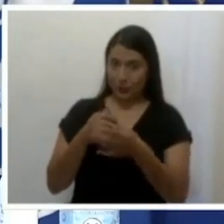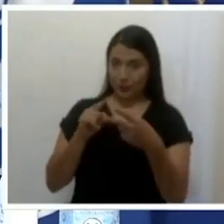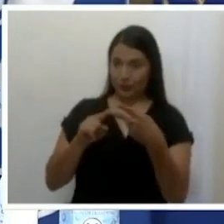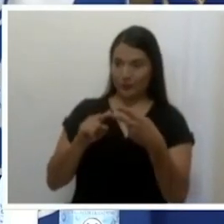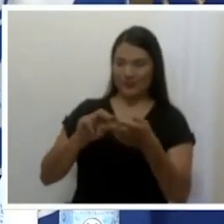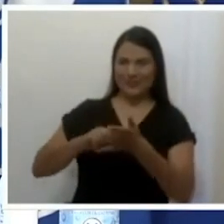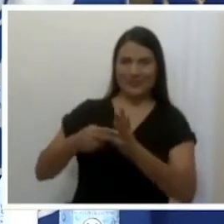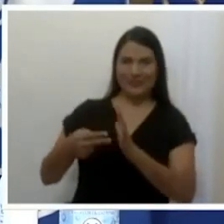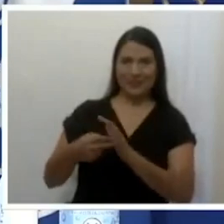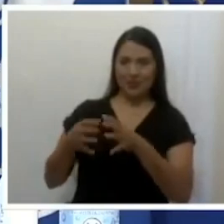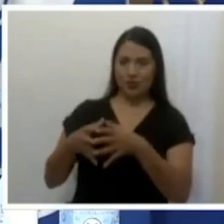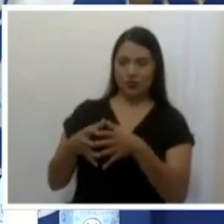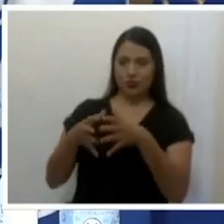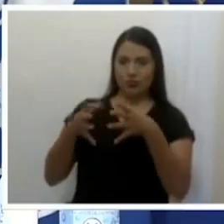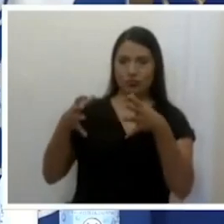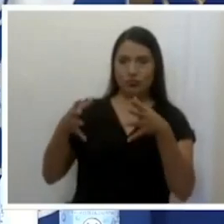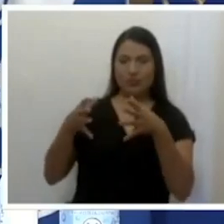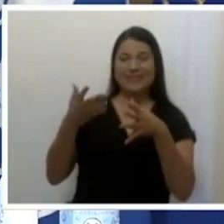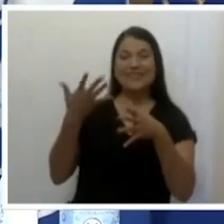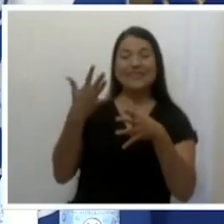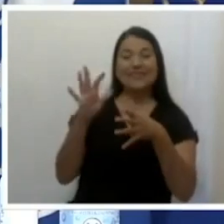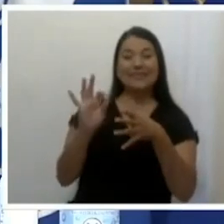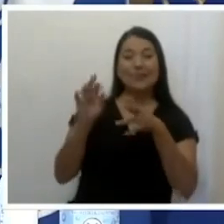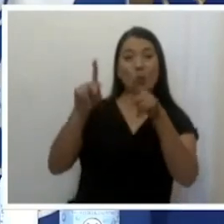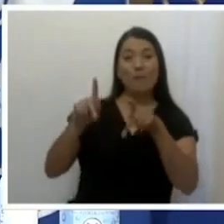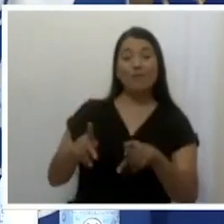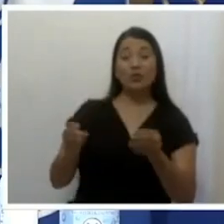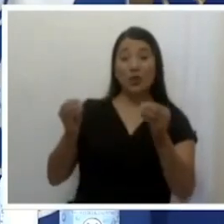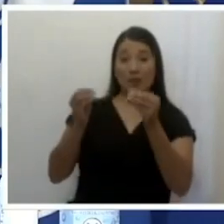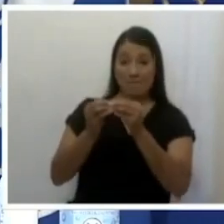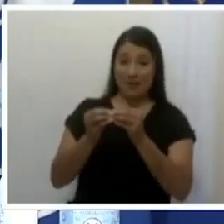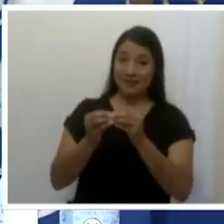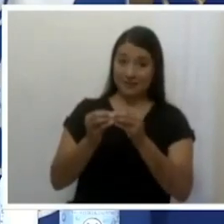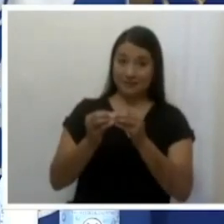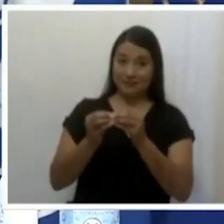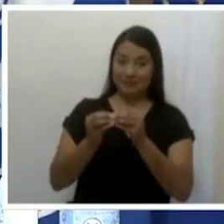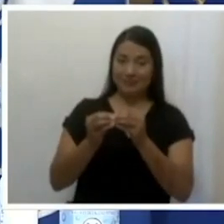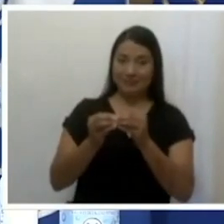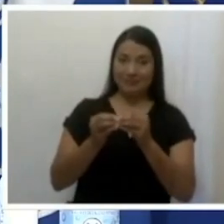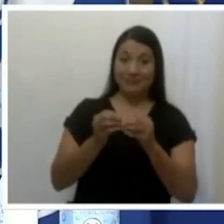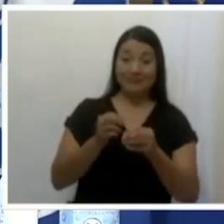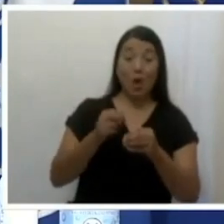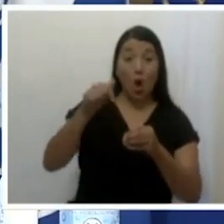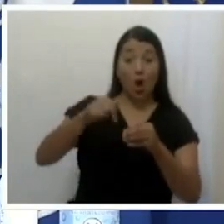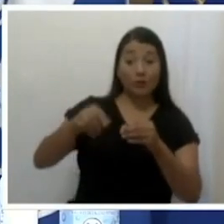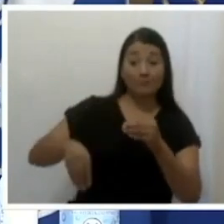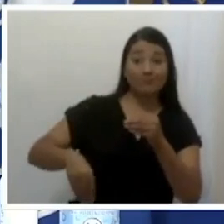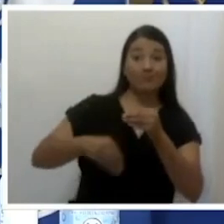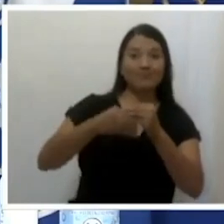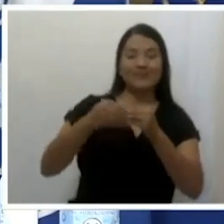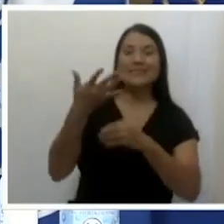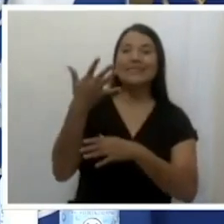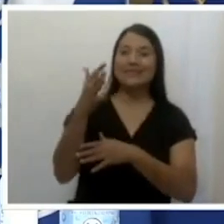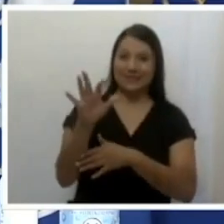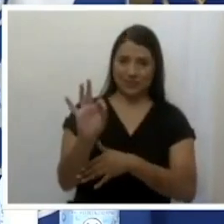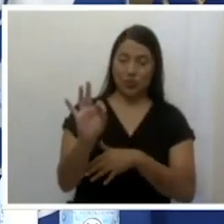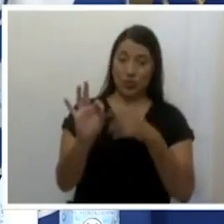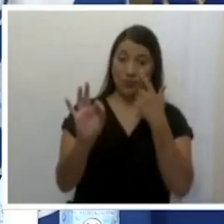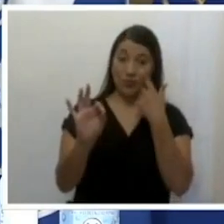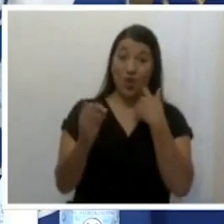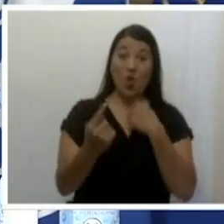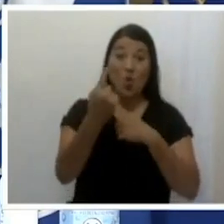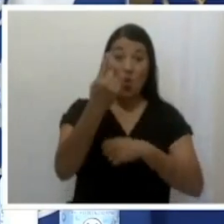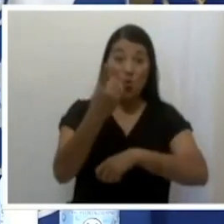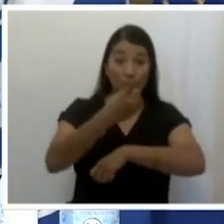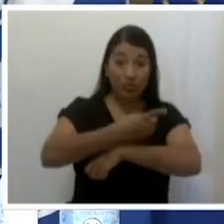incremento de 19 entre ayer y hoy. O sea, en un solo día hemos aumentado